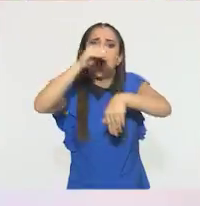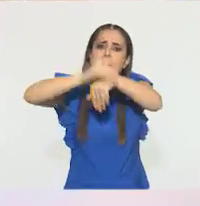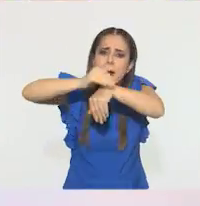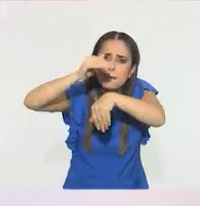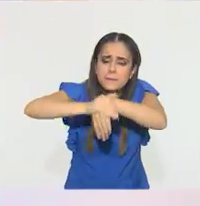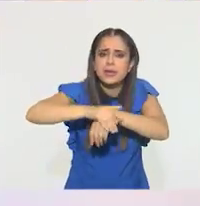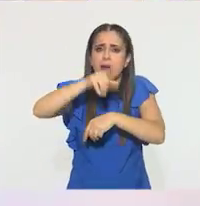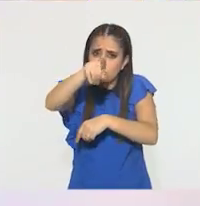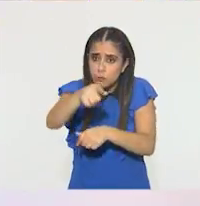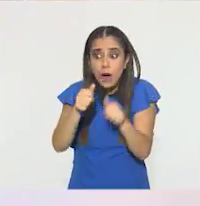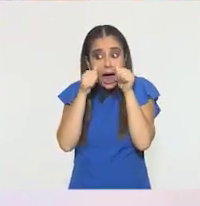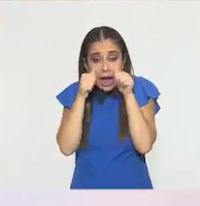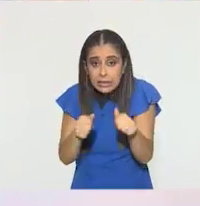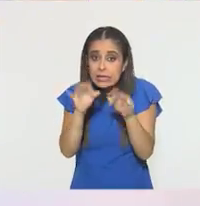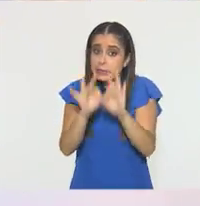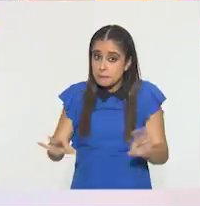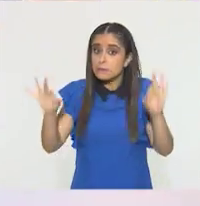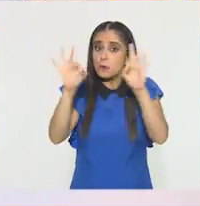pónganlo en práctica.